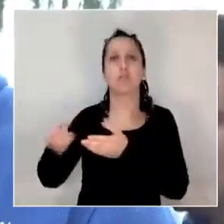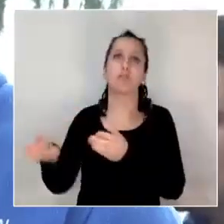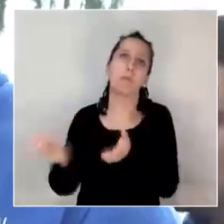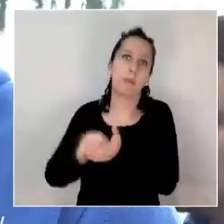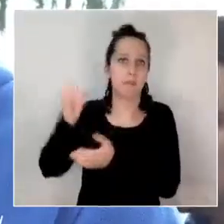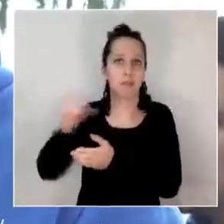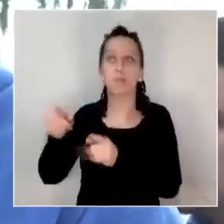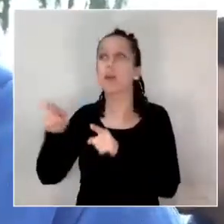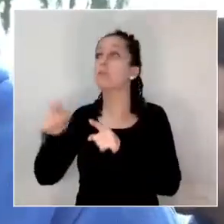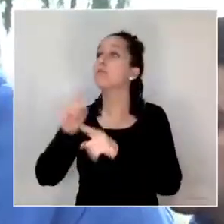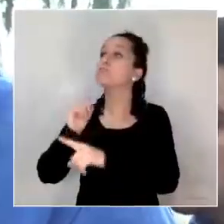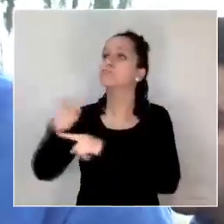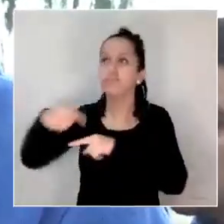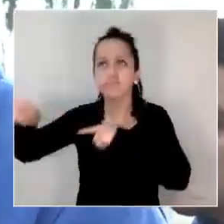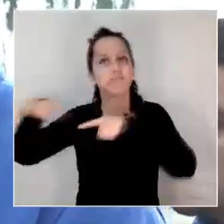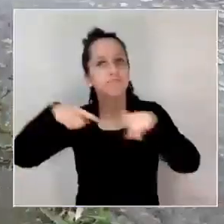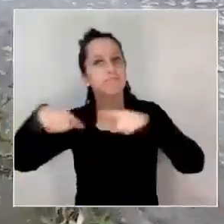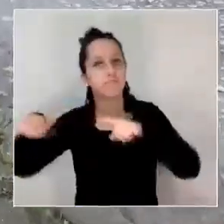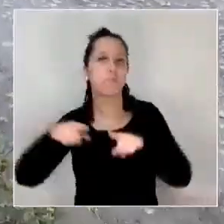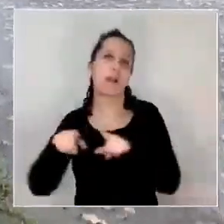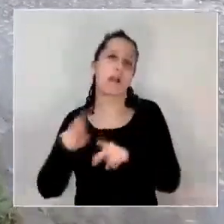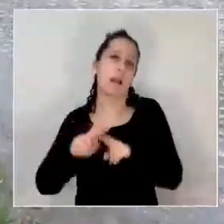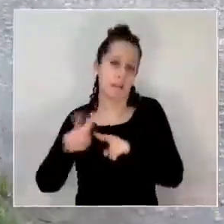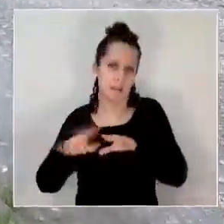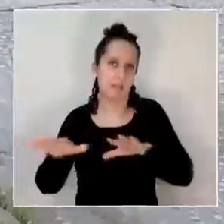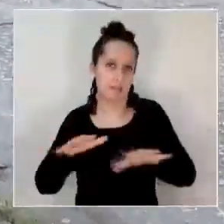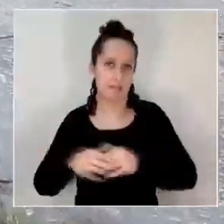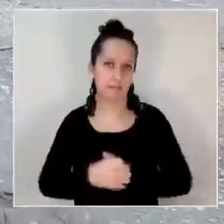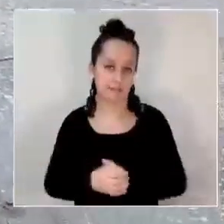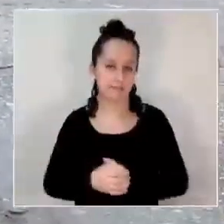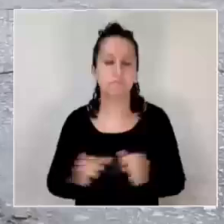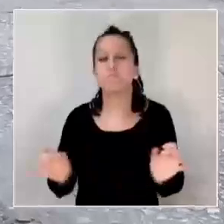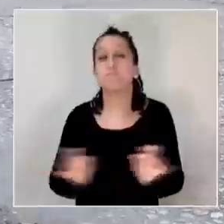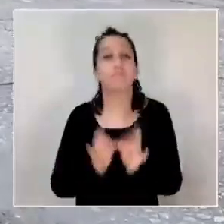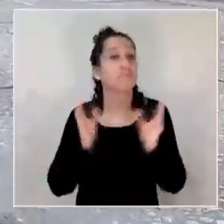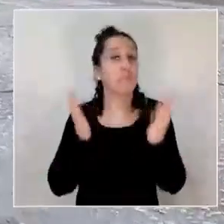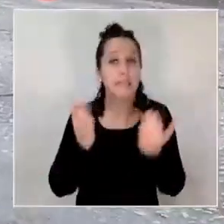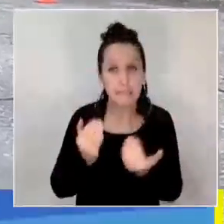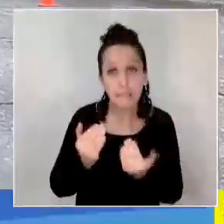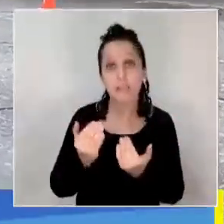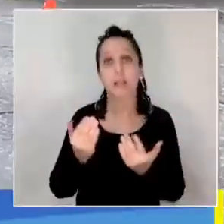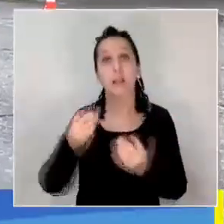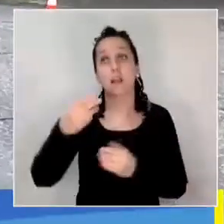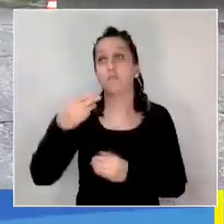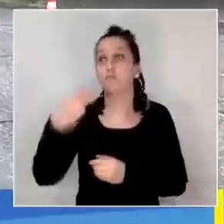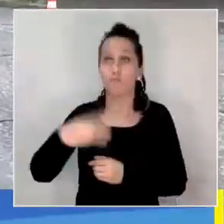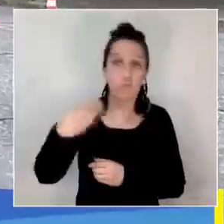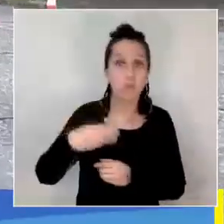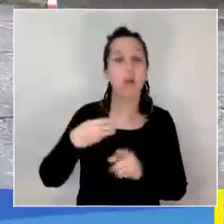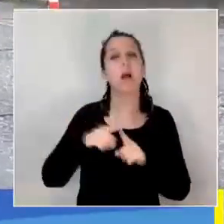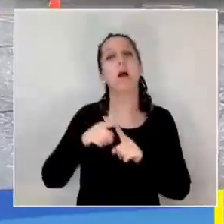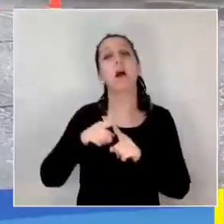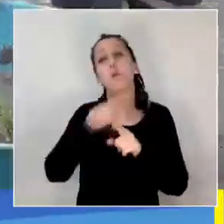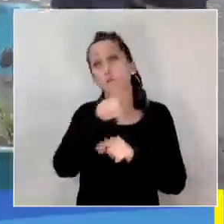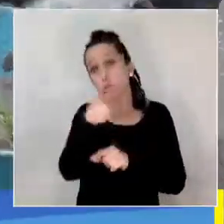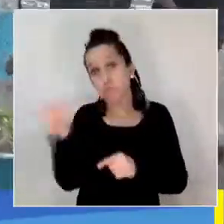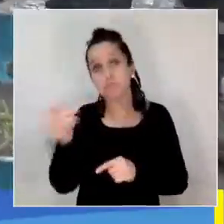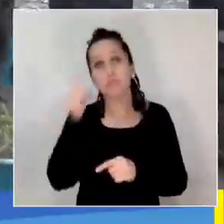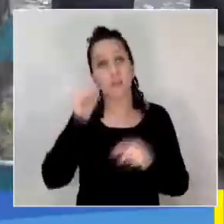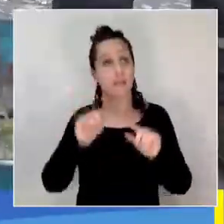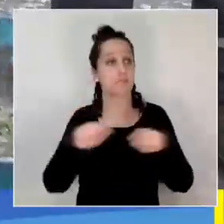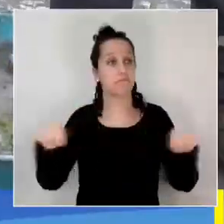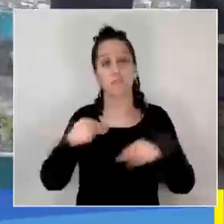Que también quedan a disposición para tales efectos. Ante cualquier requerimiento por parte de la municipalidad, está el teléfono de la mesa